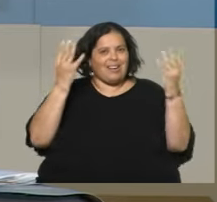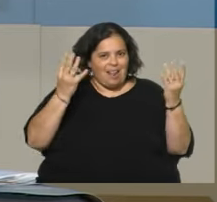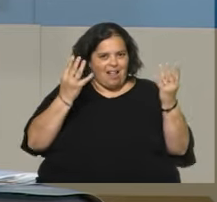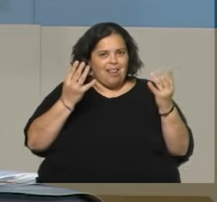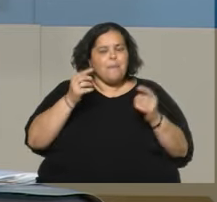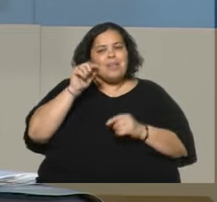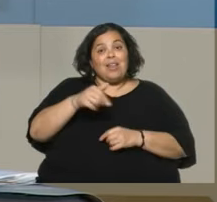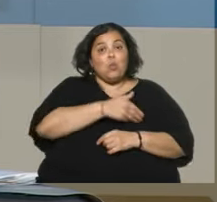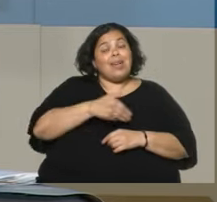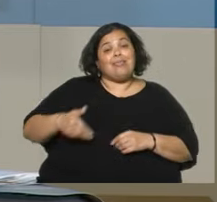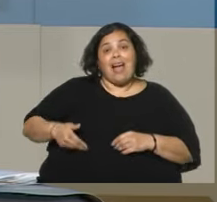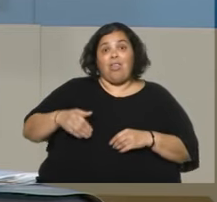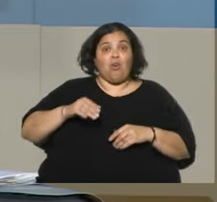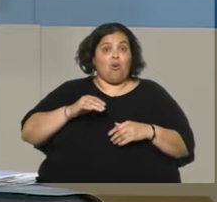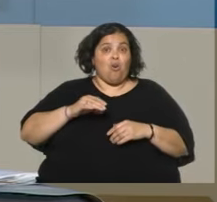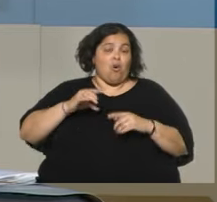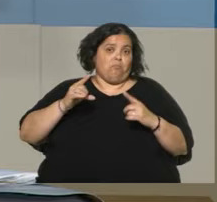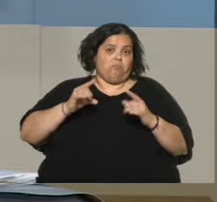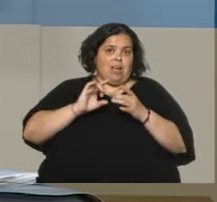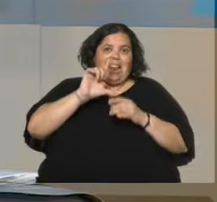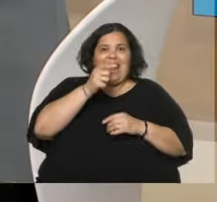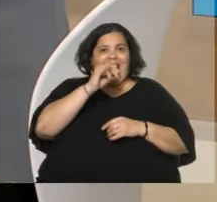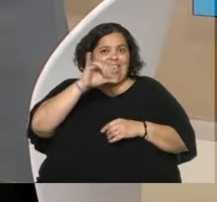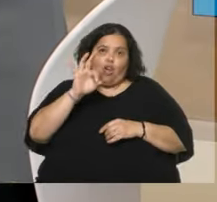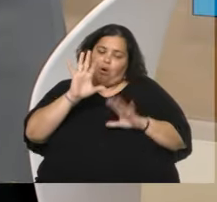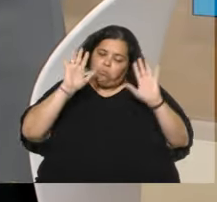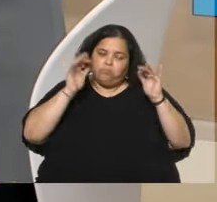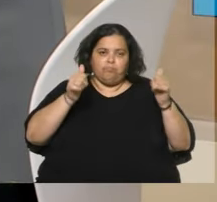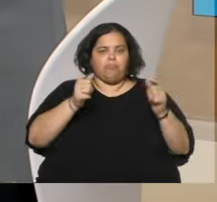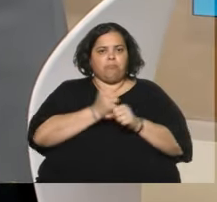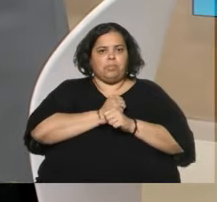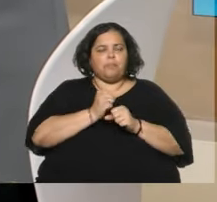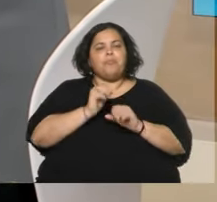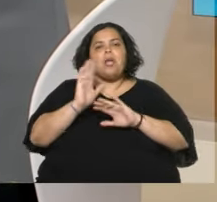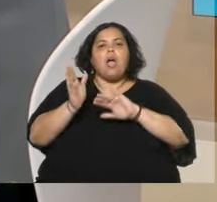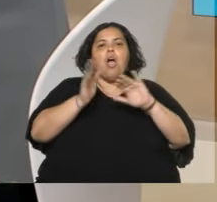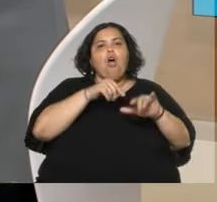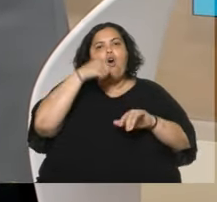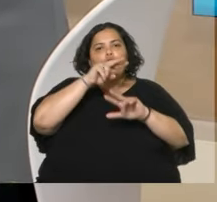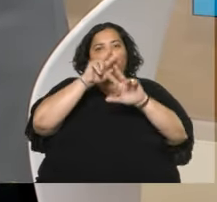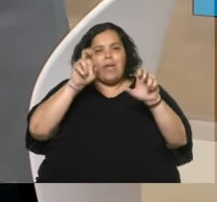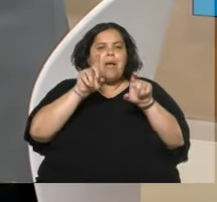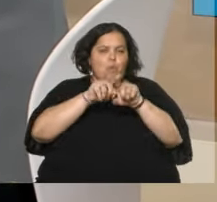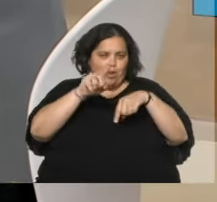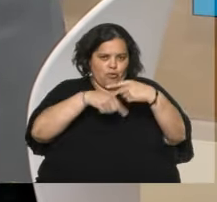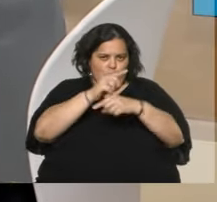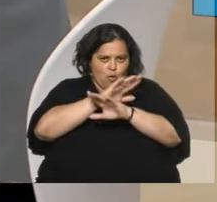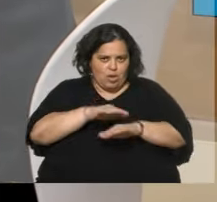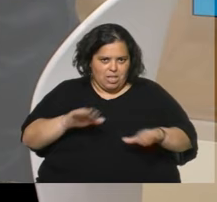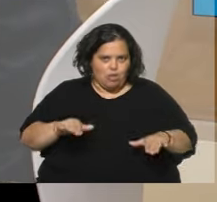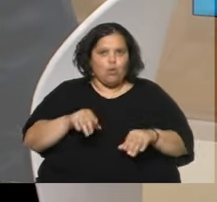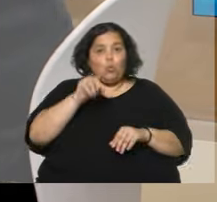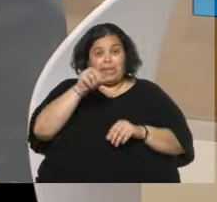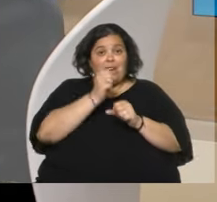laico lo tiene más establecido en el país. La llevo a otros temas, aunque me mantengo en el tema de los niños, porque vi que usted